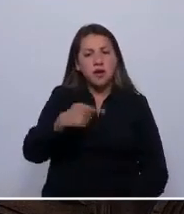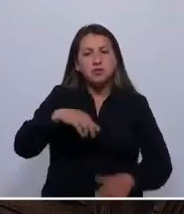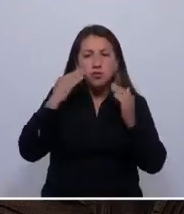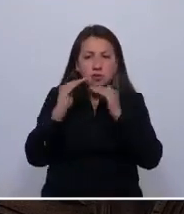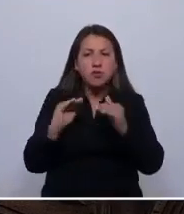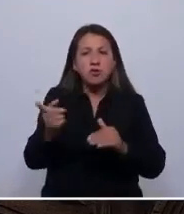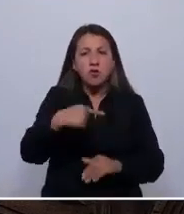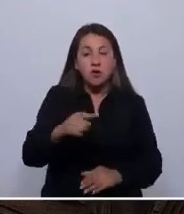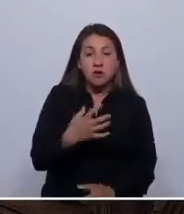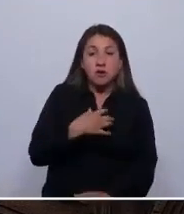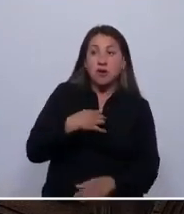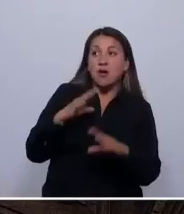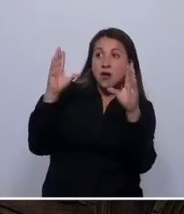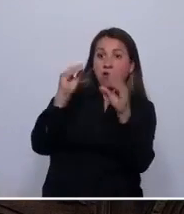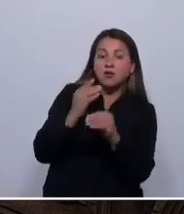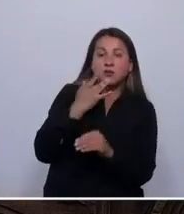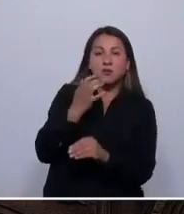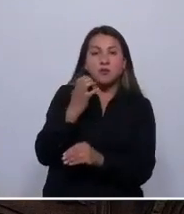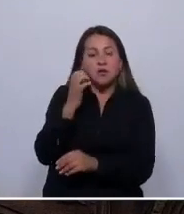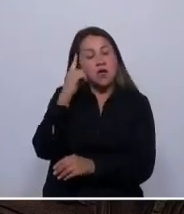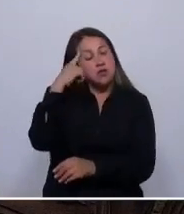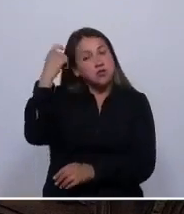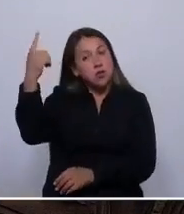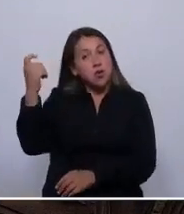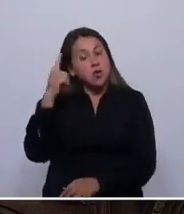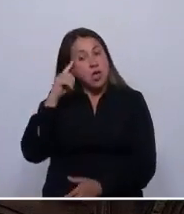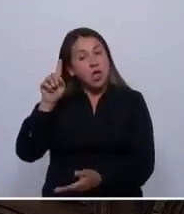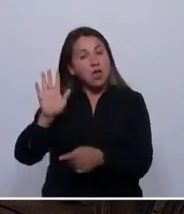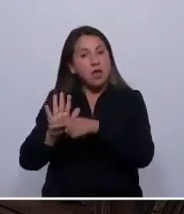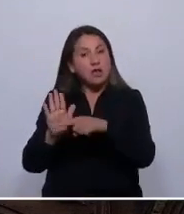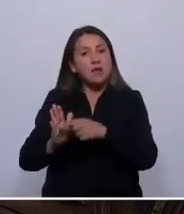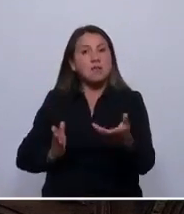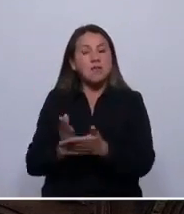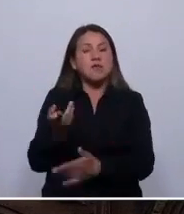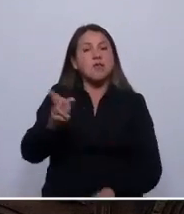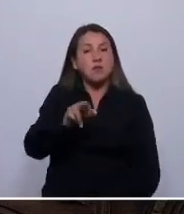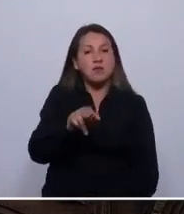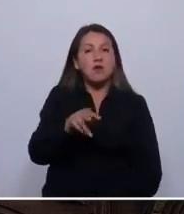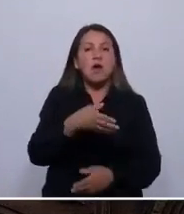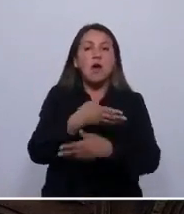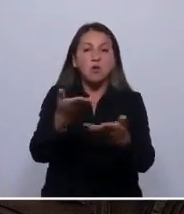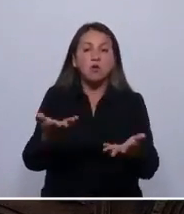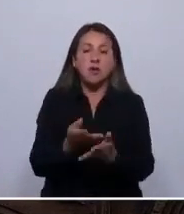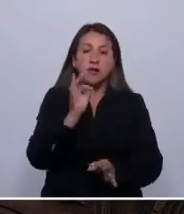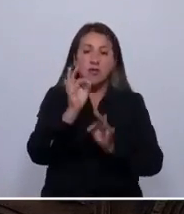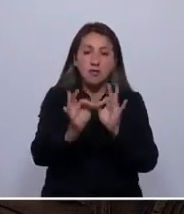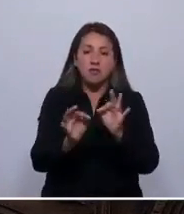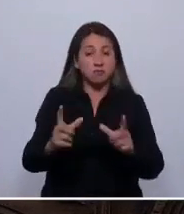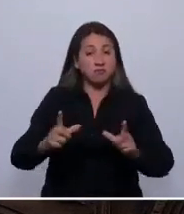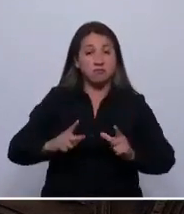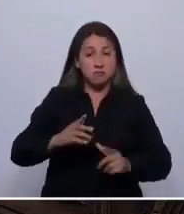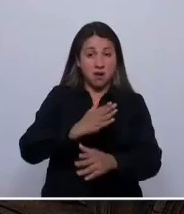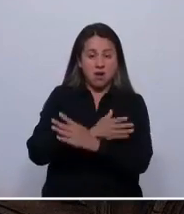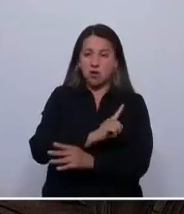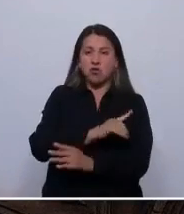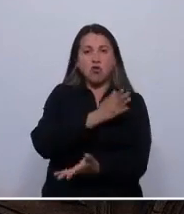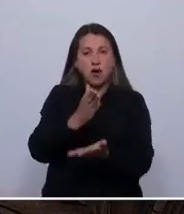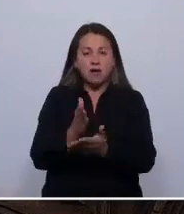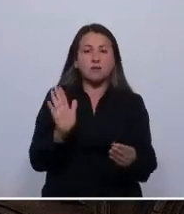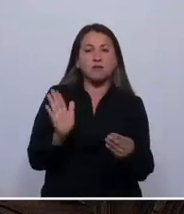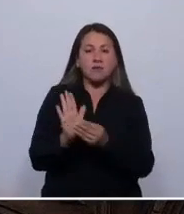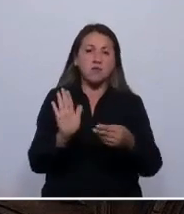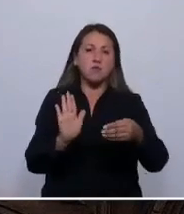aterra que llegue la noche porque la pesadilla vuelve a comenzar. A ustedes les digo que no descansaremos hasta consagrar sus derechos.